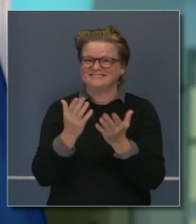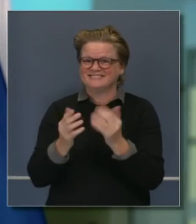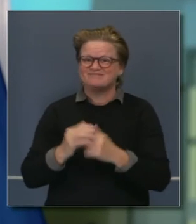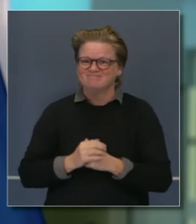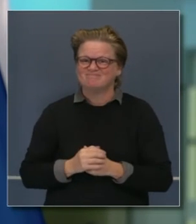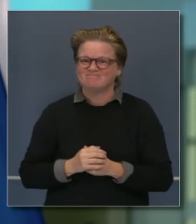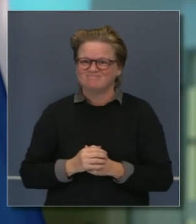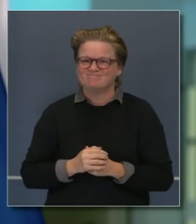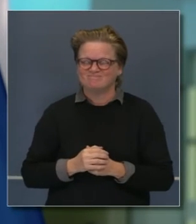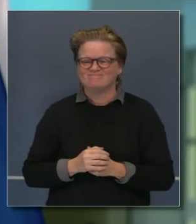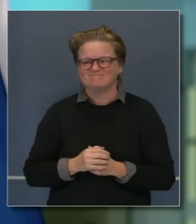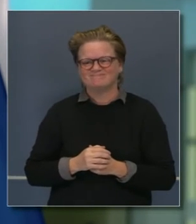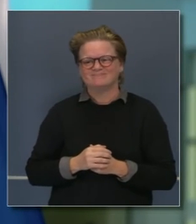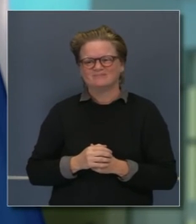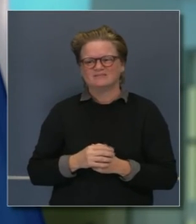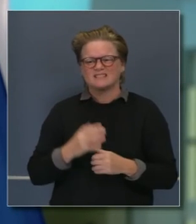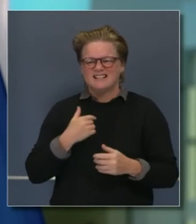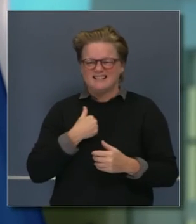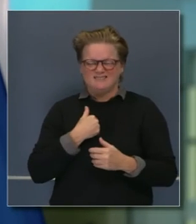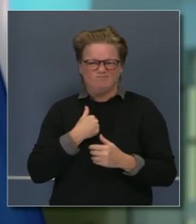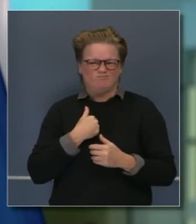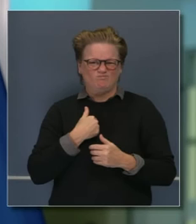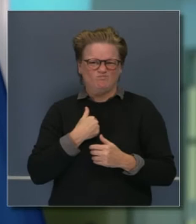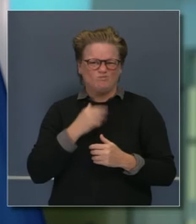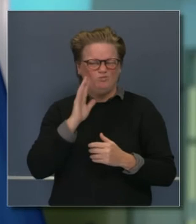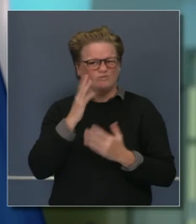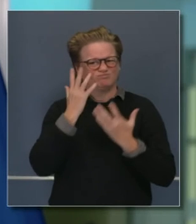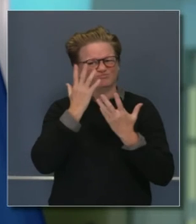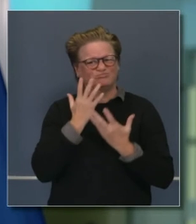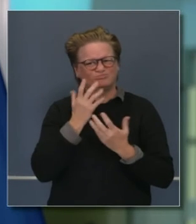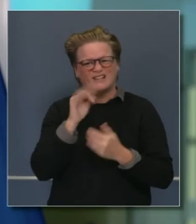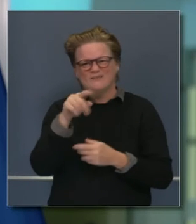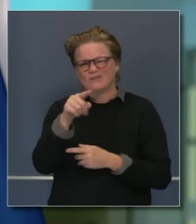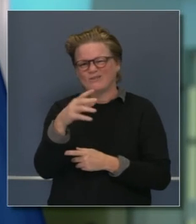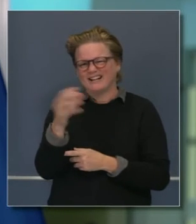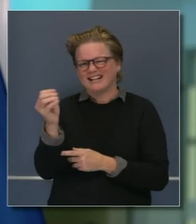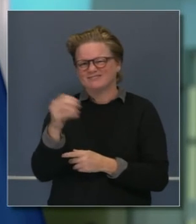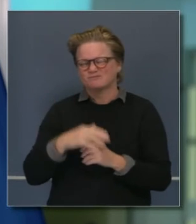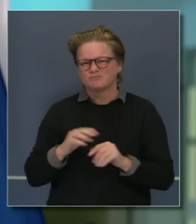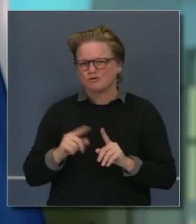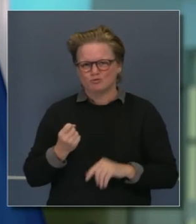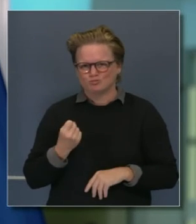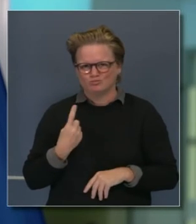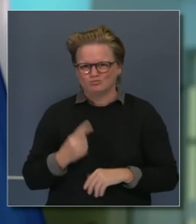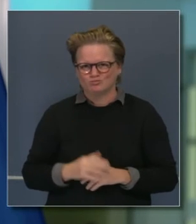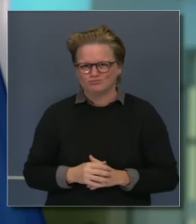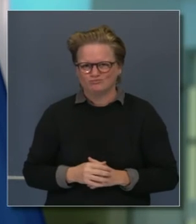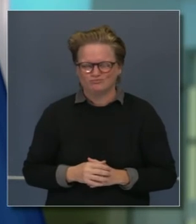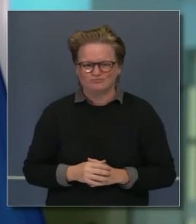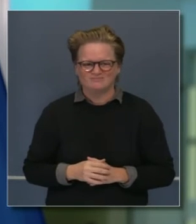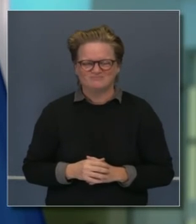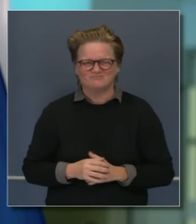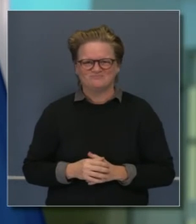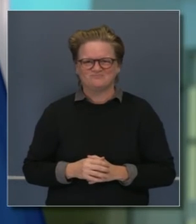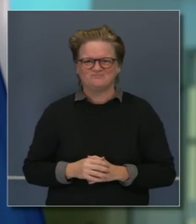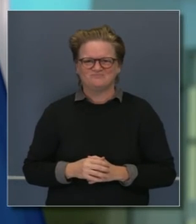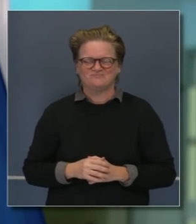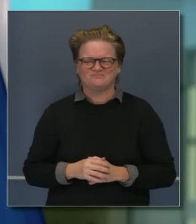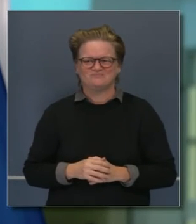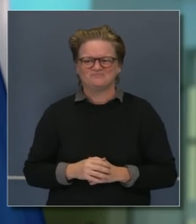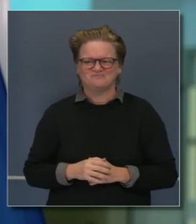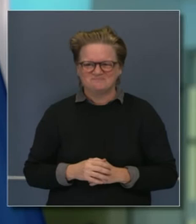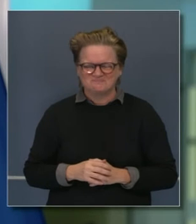Y nos chocaría, pero nos chocaría ver a algunas de esas personas que se fueran de nuestro estado en sus